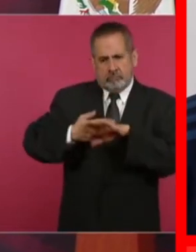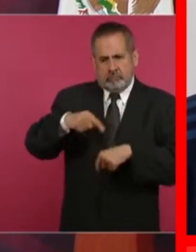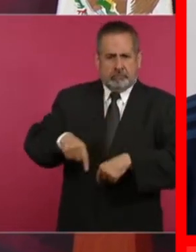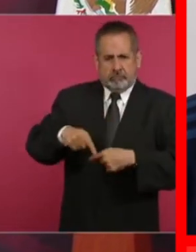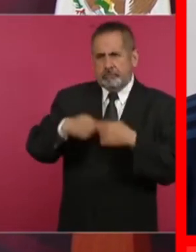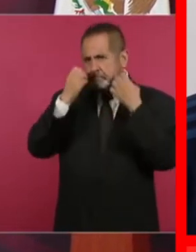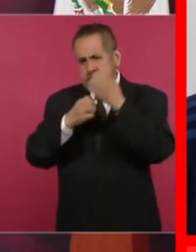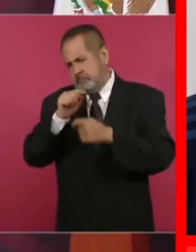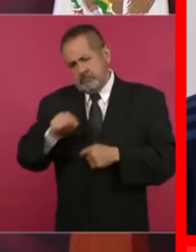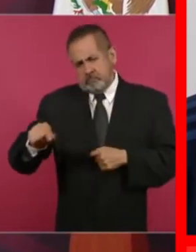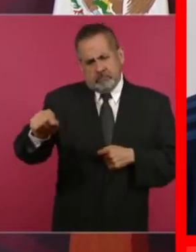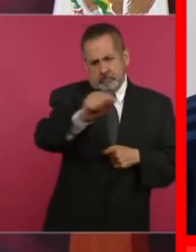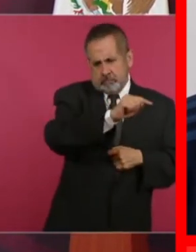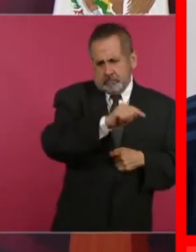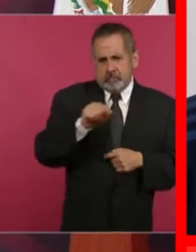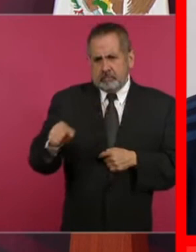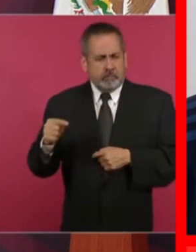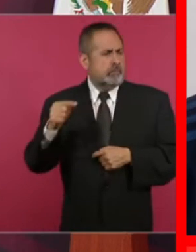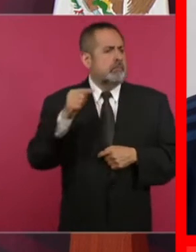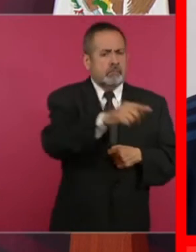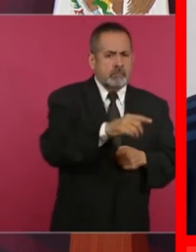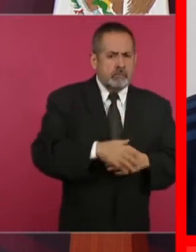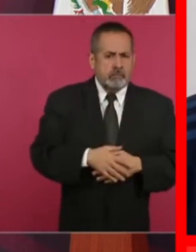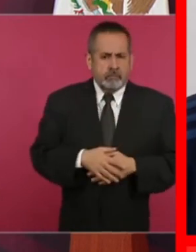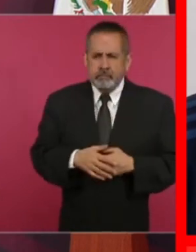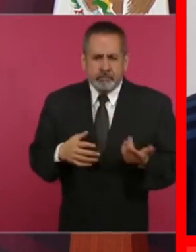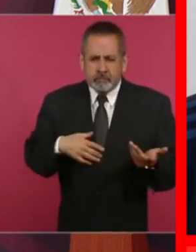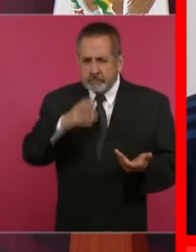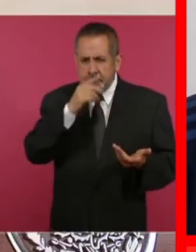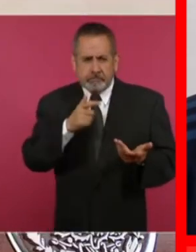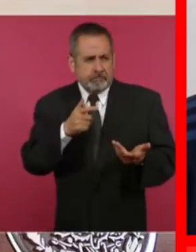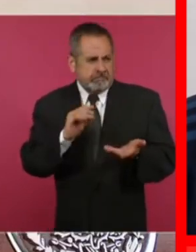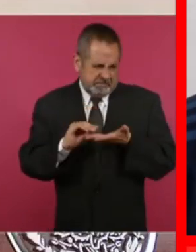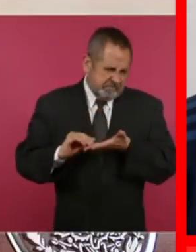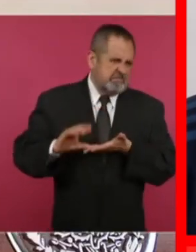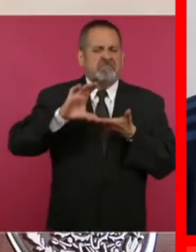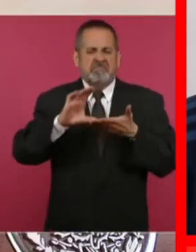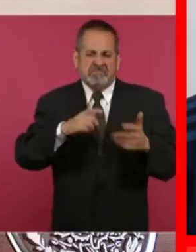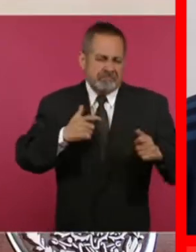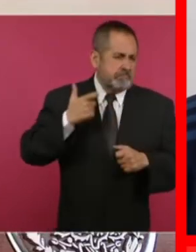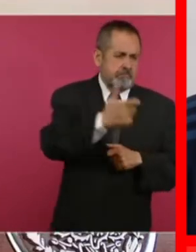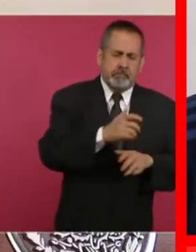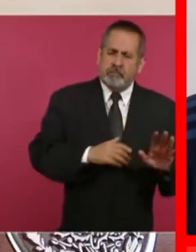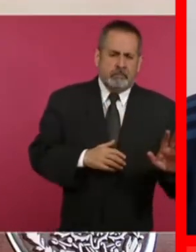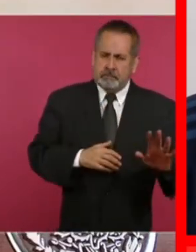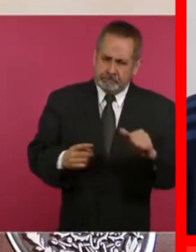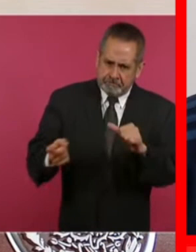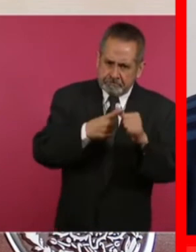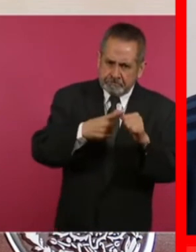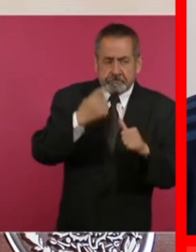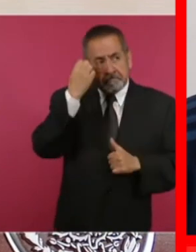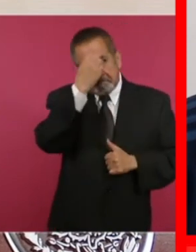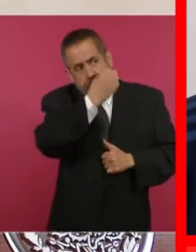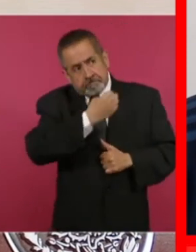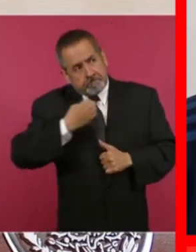de hacer los avalúos. ¿Cómo vamos nosotros a pagar más sin que se haga un avalúo?